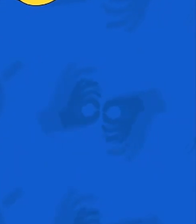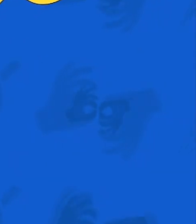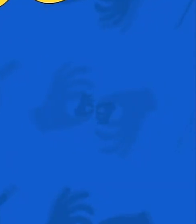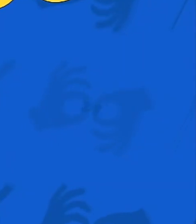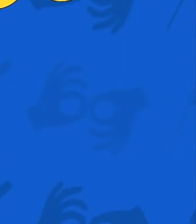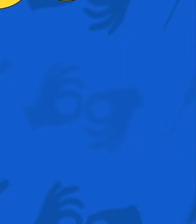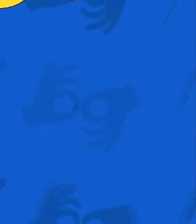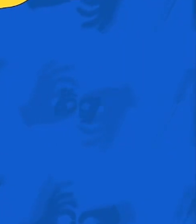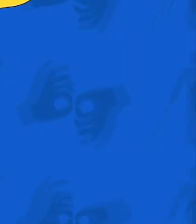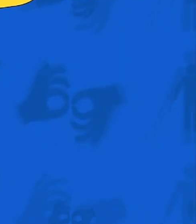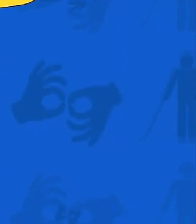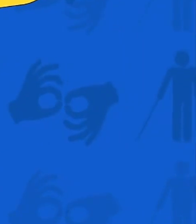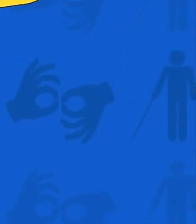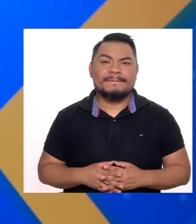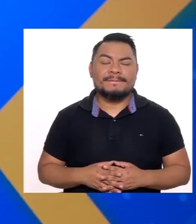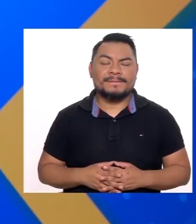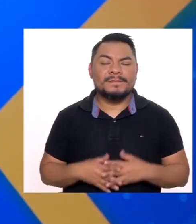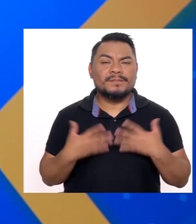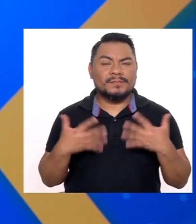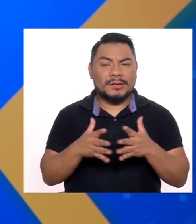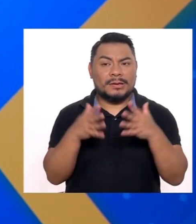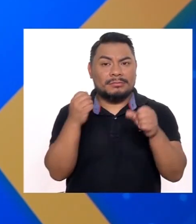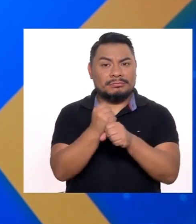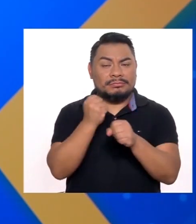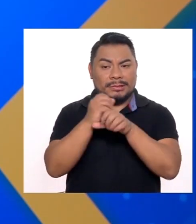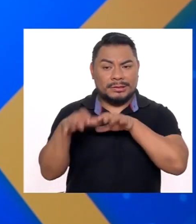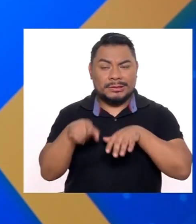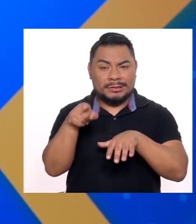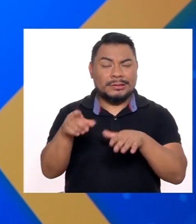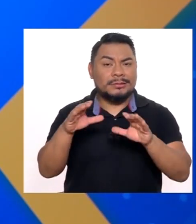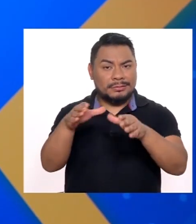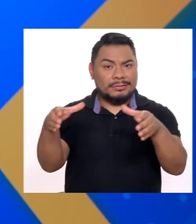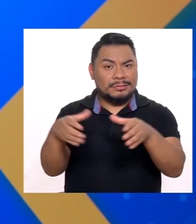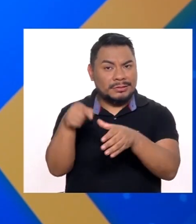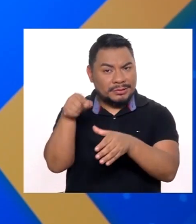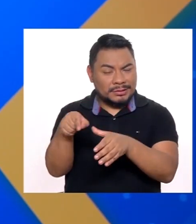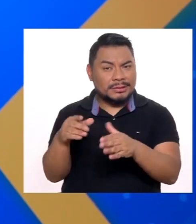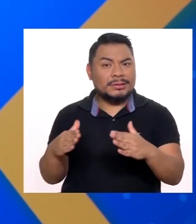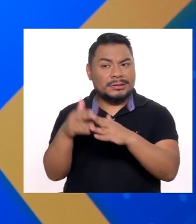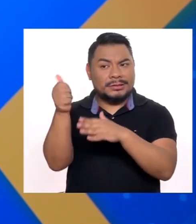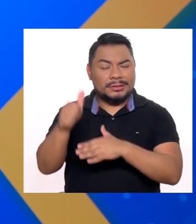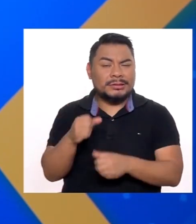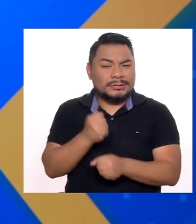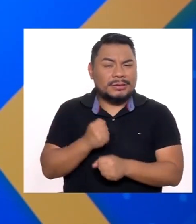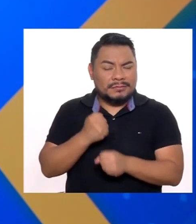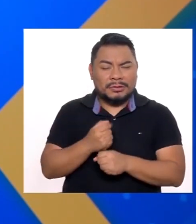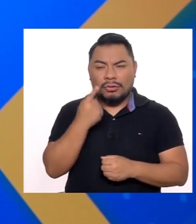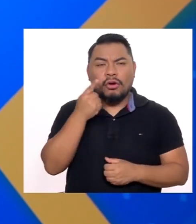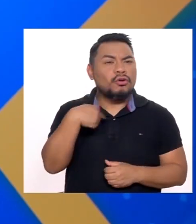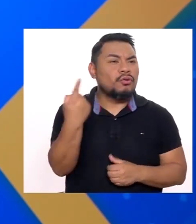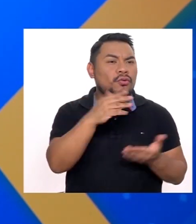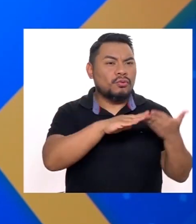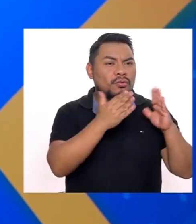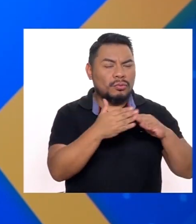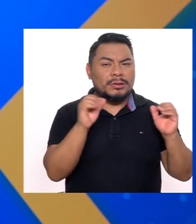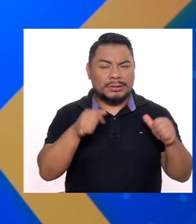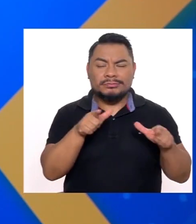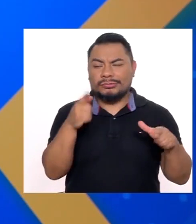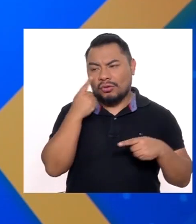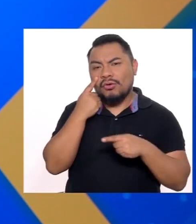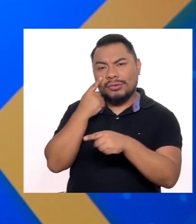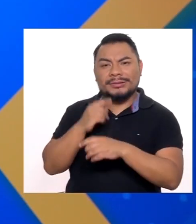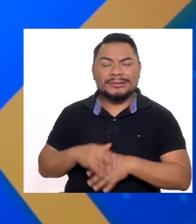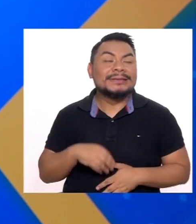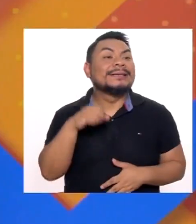¡Feliz ¡Qué gran labor la que realiza este centro! Su trabajo es reconocido Por toda la comunidad